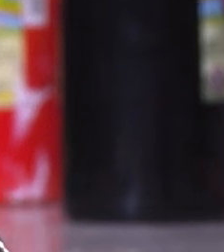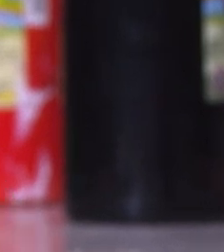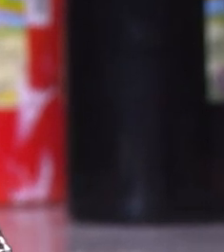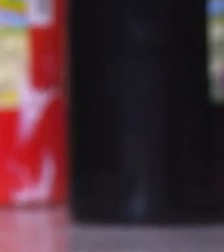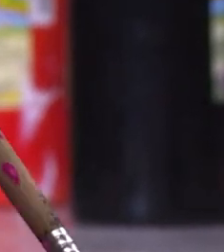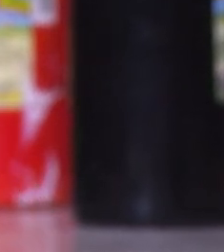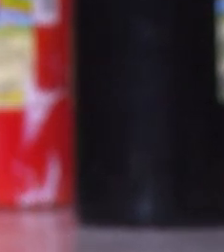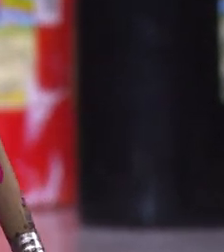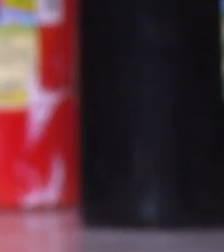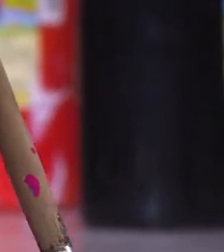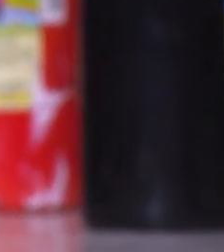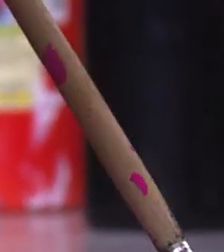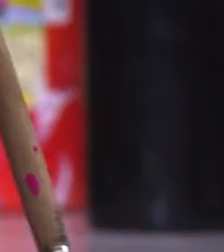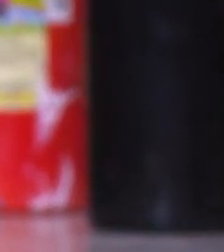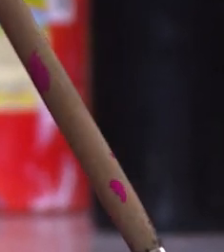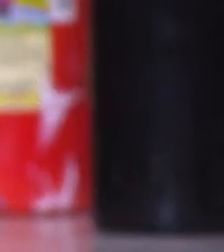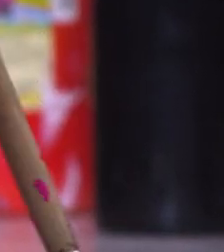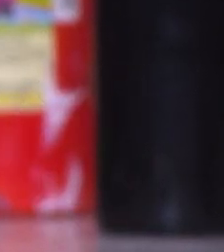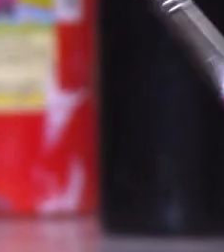Por eso, desde Nuestra Todo.